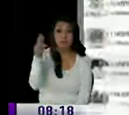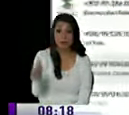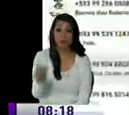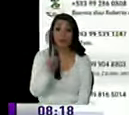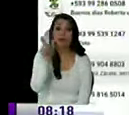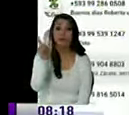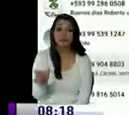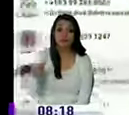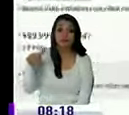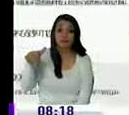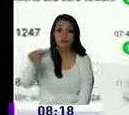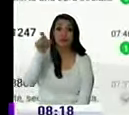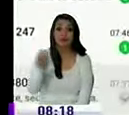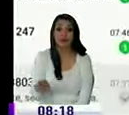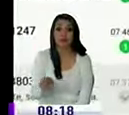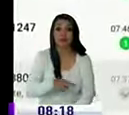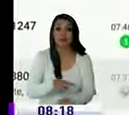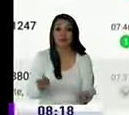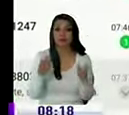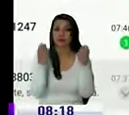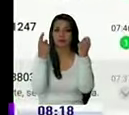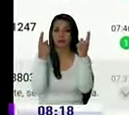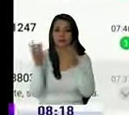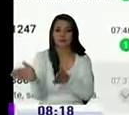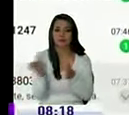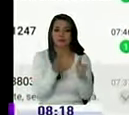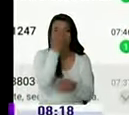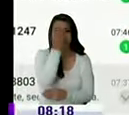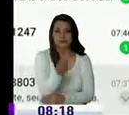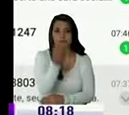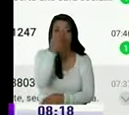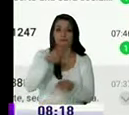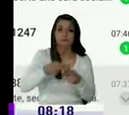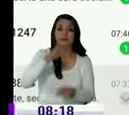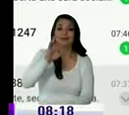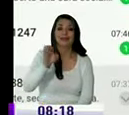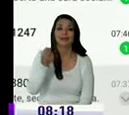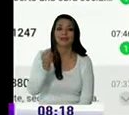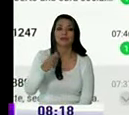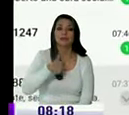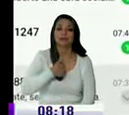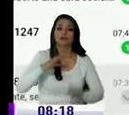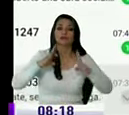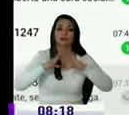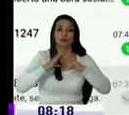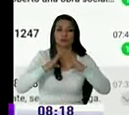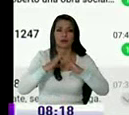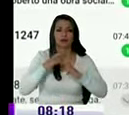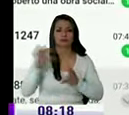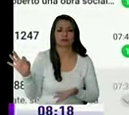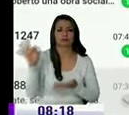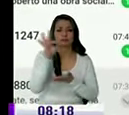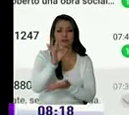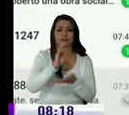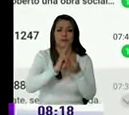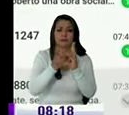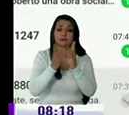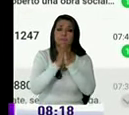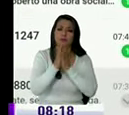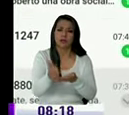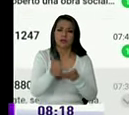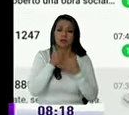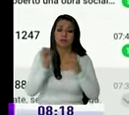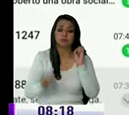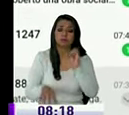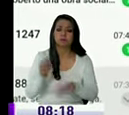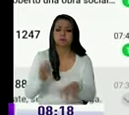el peatón eso no lo entendemos buenos días amigos mi nombre es Teresa Ortega vivo en Tubaco portavoz de mis vecinos solicitamos ayuda para que la gente no daba un montón de